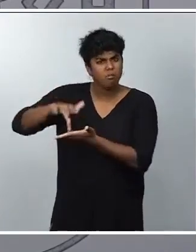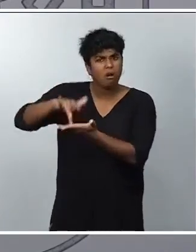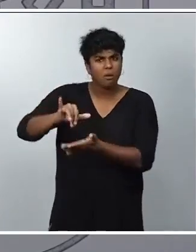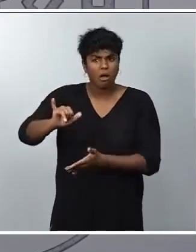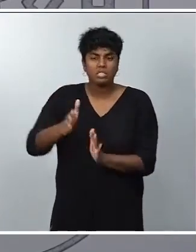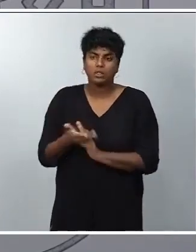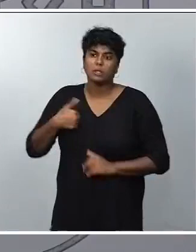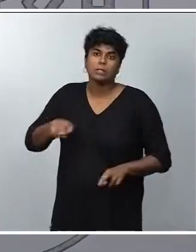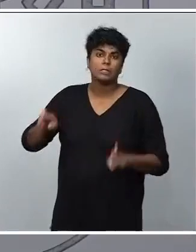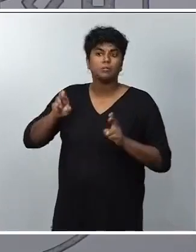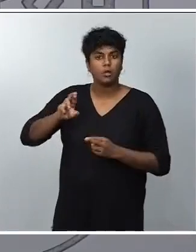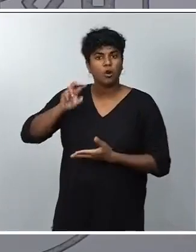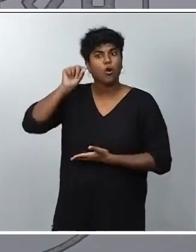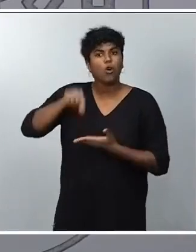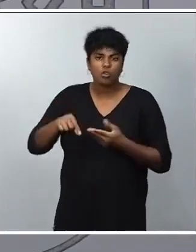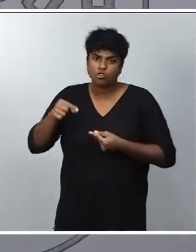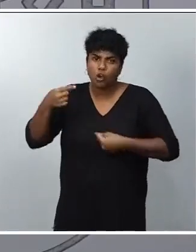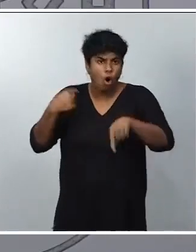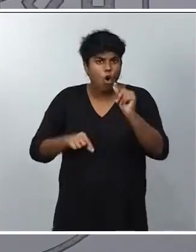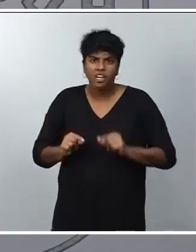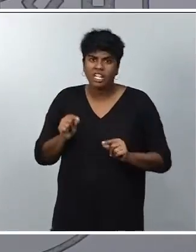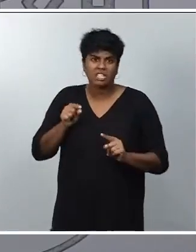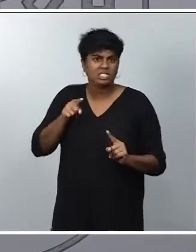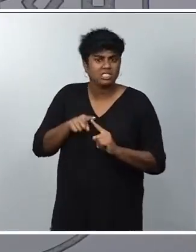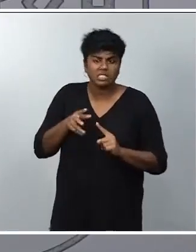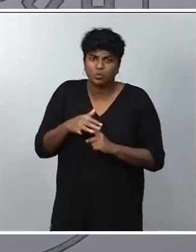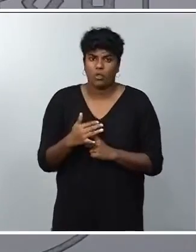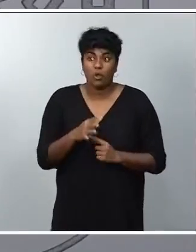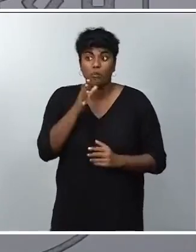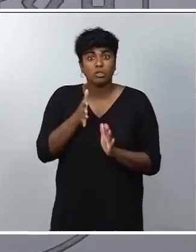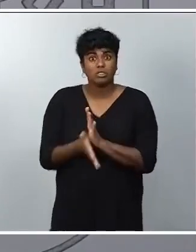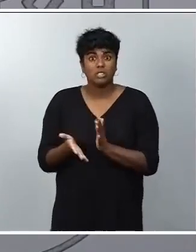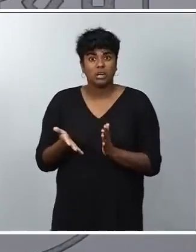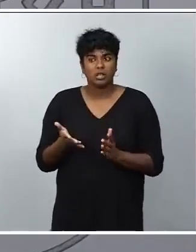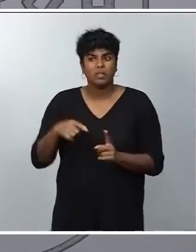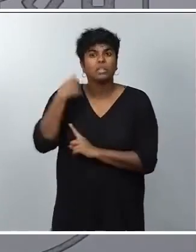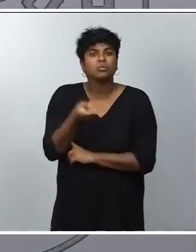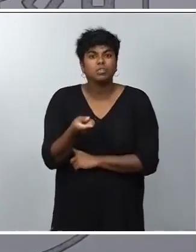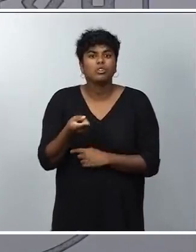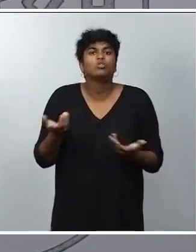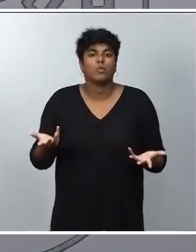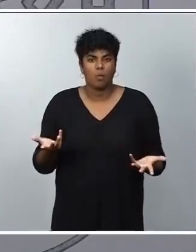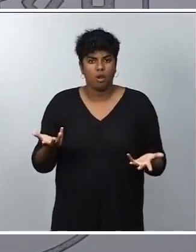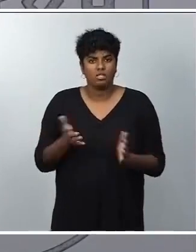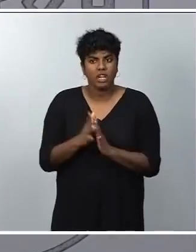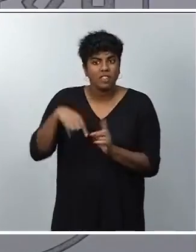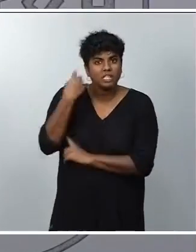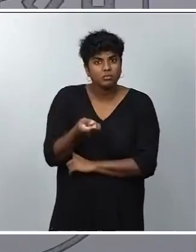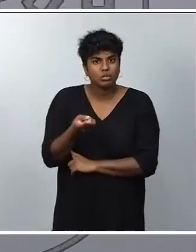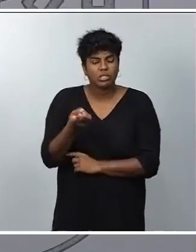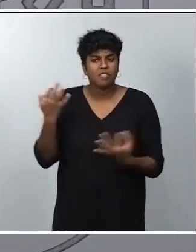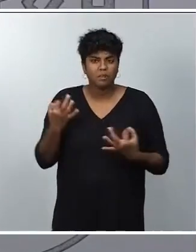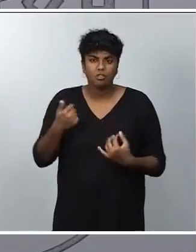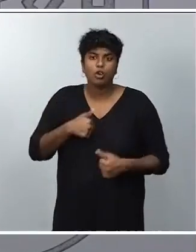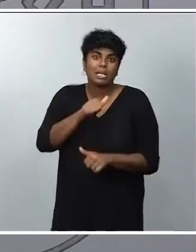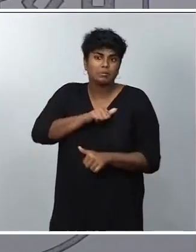esa dirección porque que sería lo siguiente la llamada a un alzamiento espero la reacción inmediata